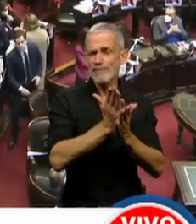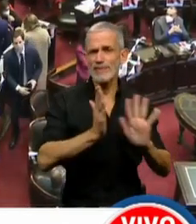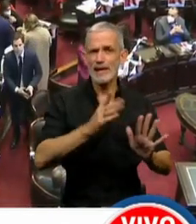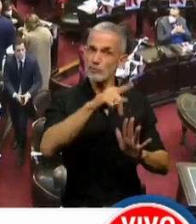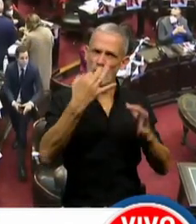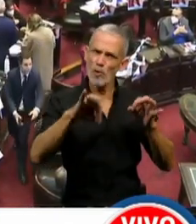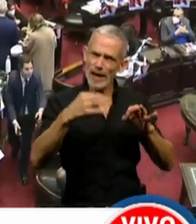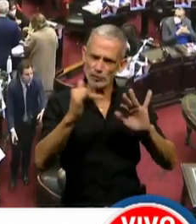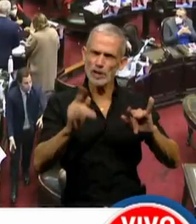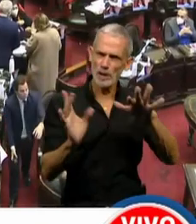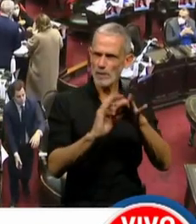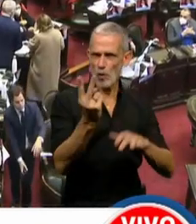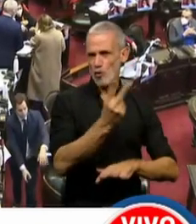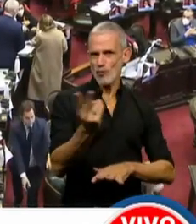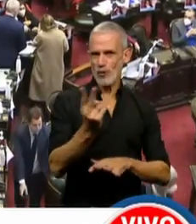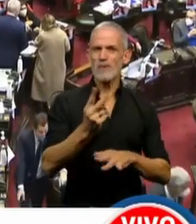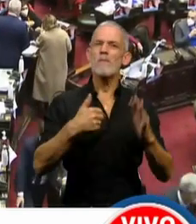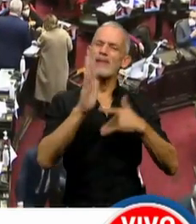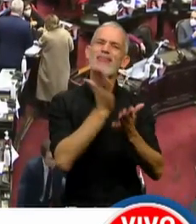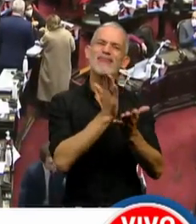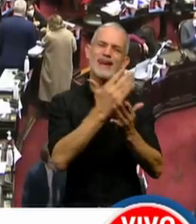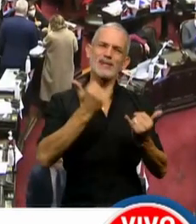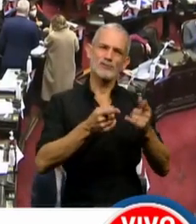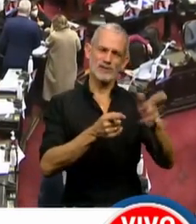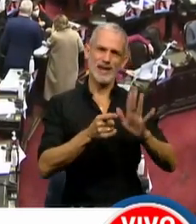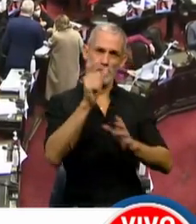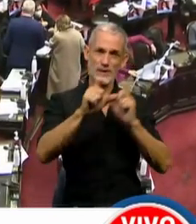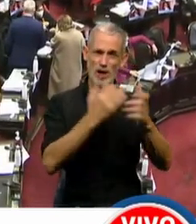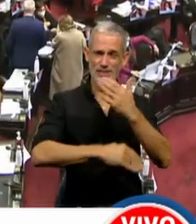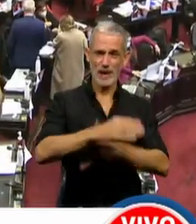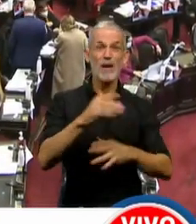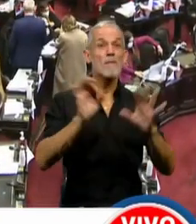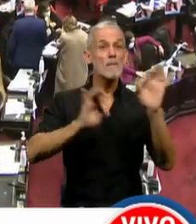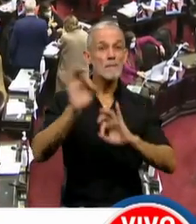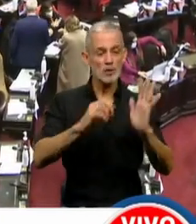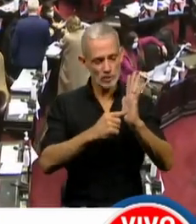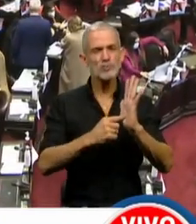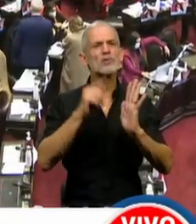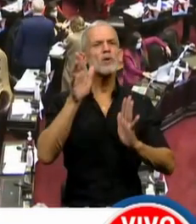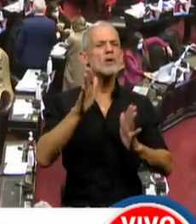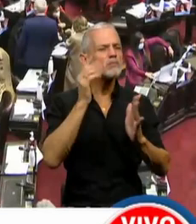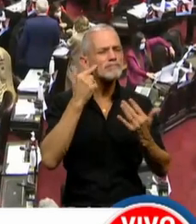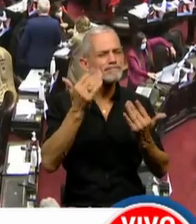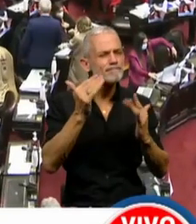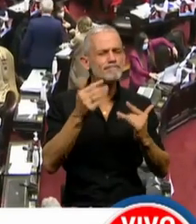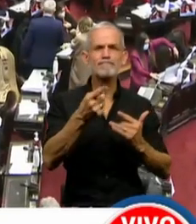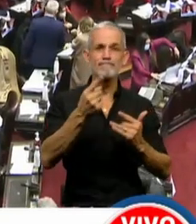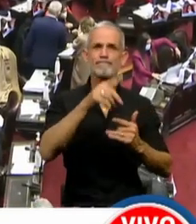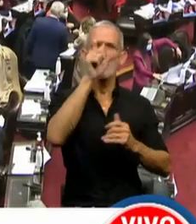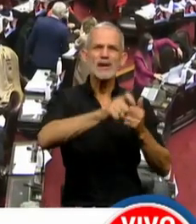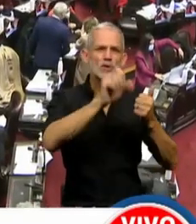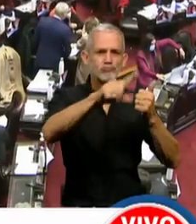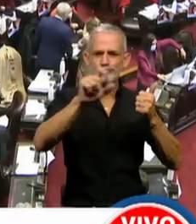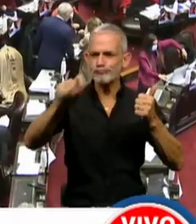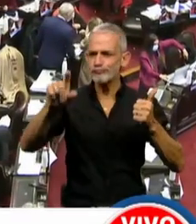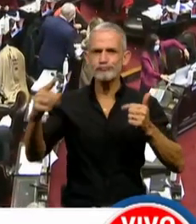también de deberes, claro que sí, pero fundamentalmente derechos. es un proyecto que le pone oído a entender que cada persona con